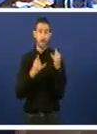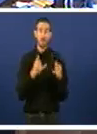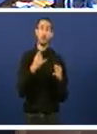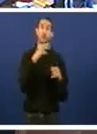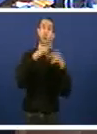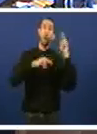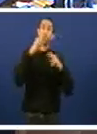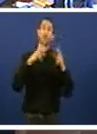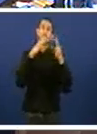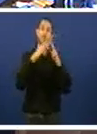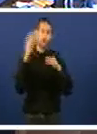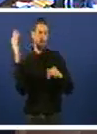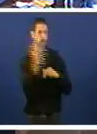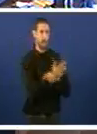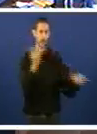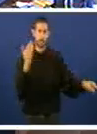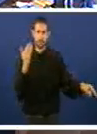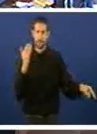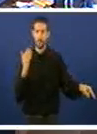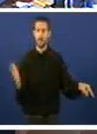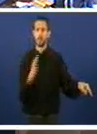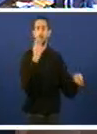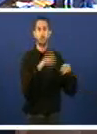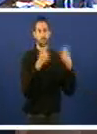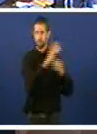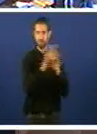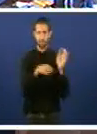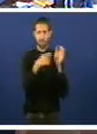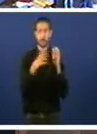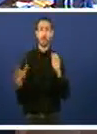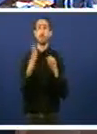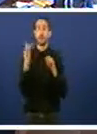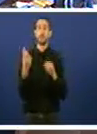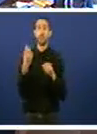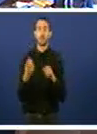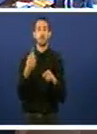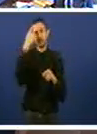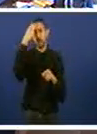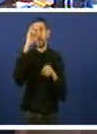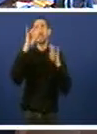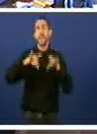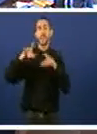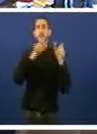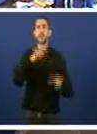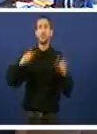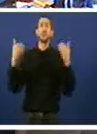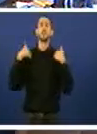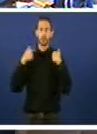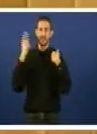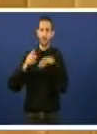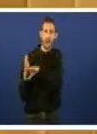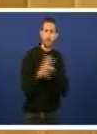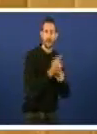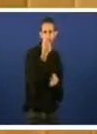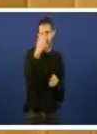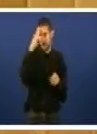investigar a avaliación que fixe o Banco de España, pero sobre todo, aparte de esclarecer responsabilidades, hai que chegar a conclusións. E